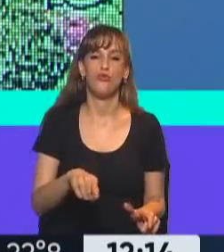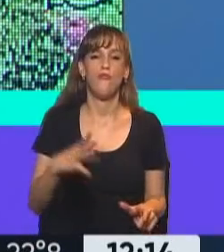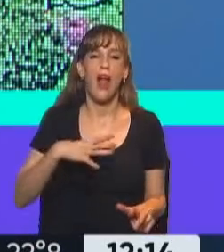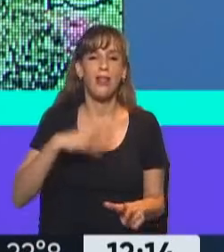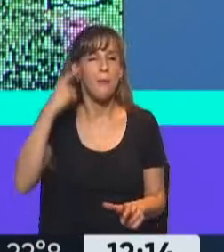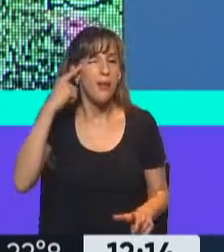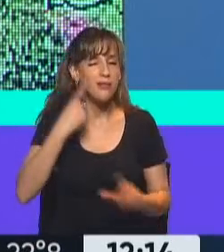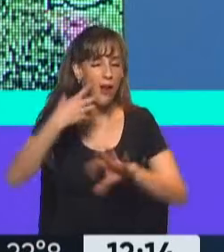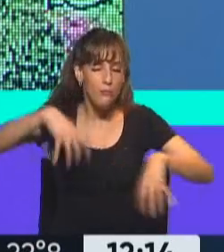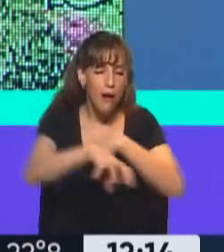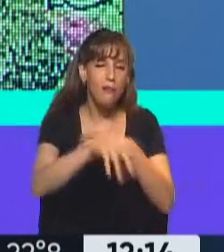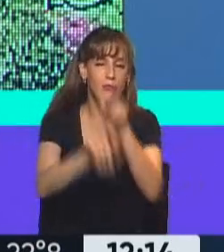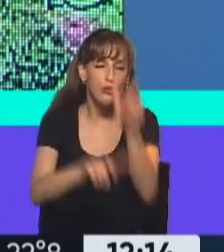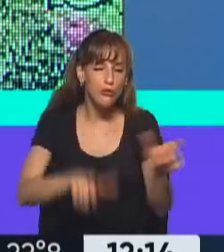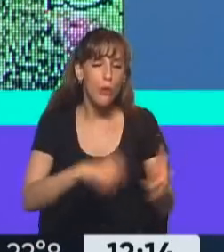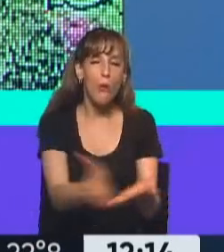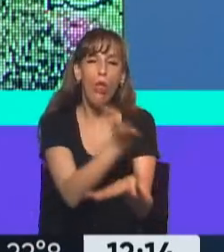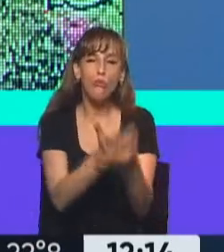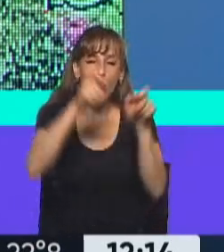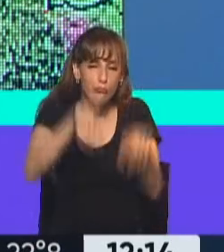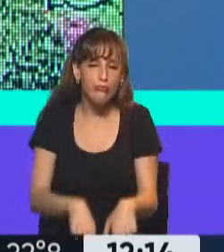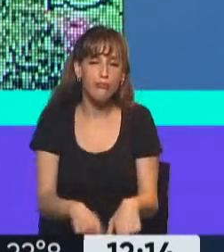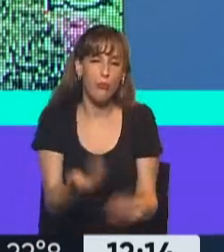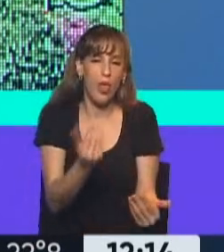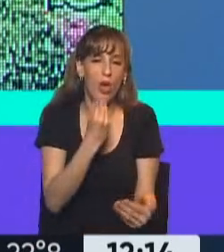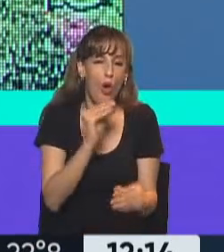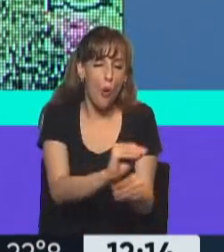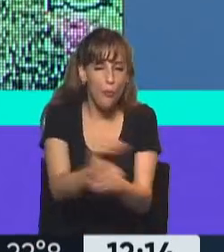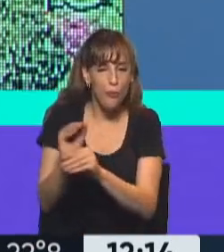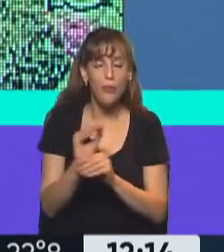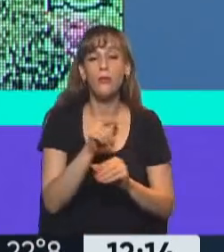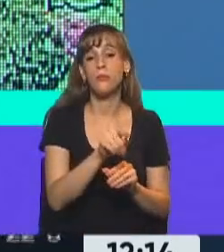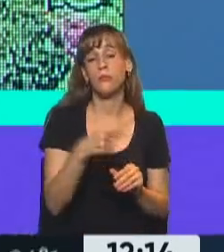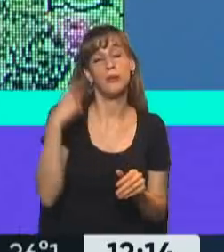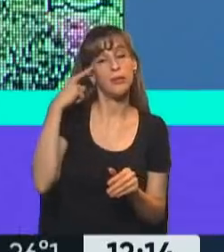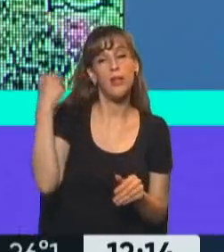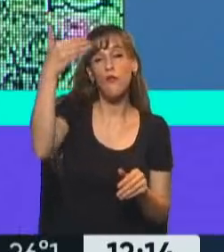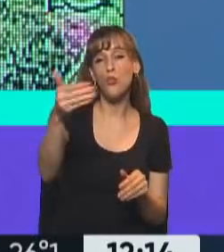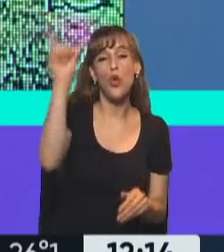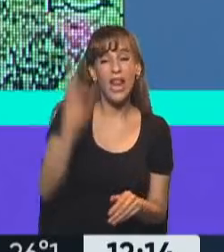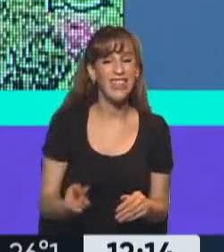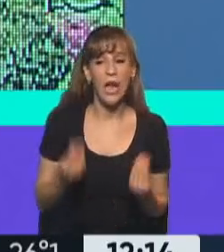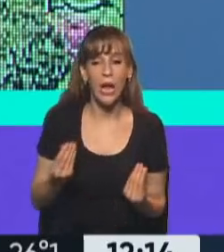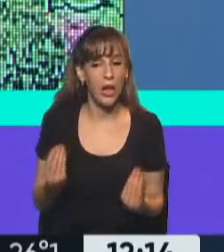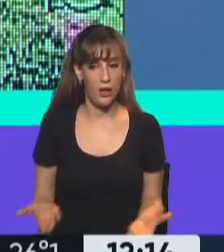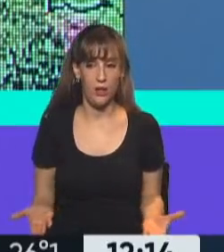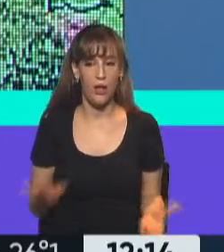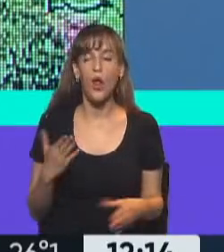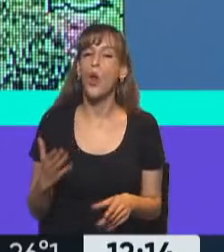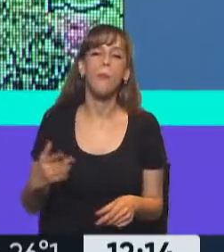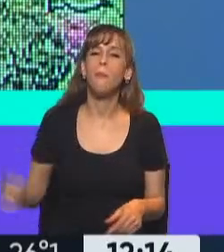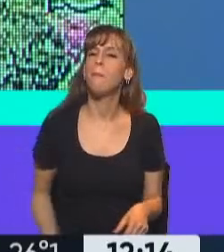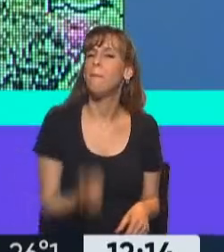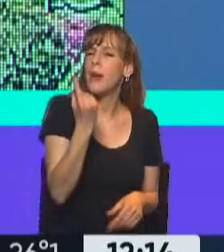acá adentro, bueno, tenemos que preguntarnos seriamente qué va a pasar con nuestro país, porque realmente lo primero que tenemos que garantizar es la mesa.